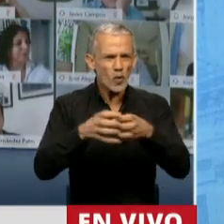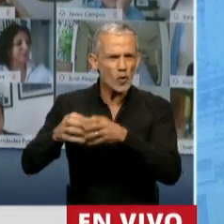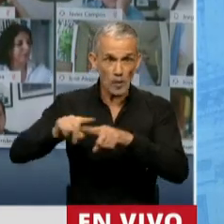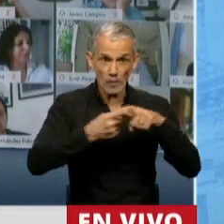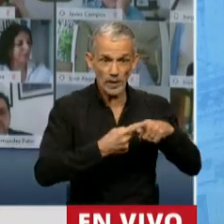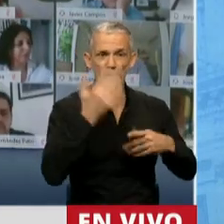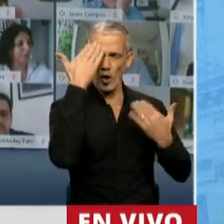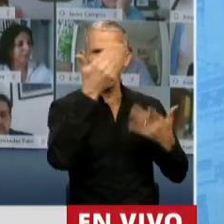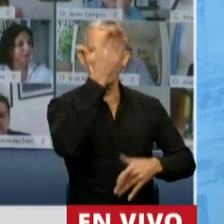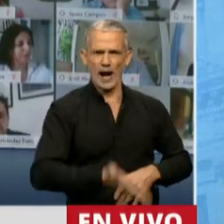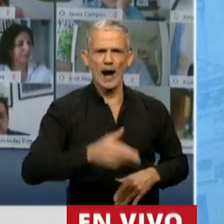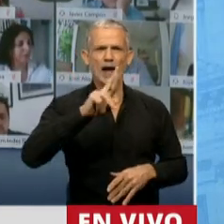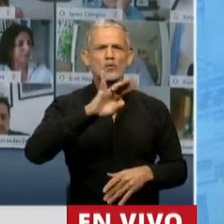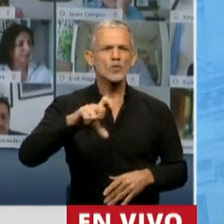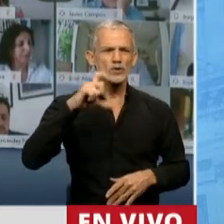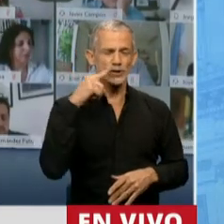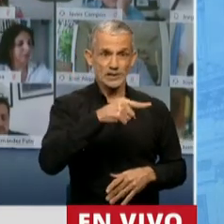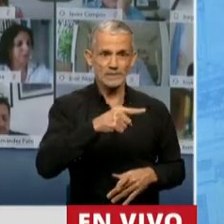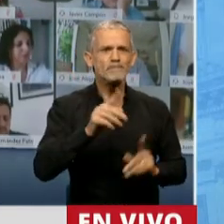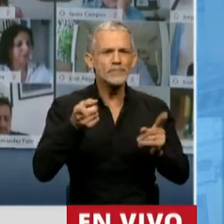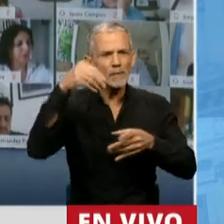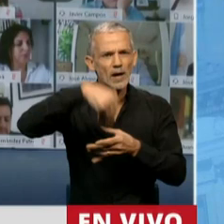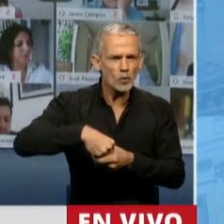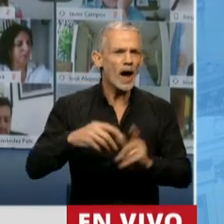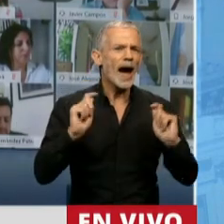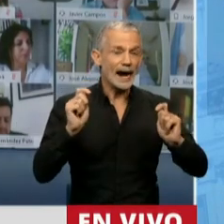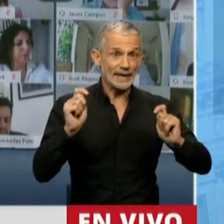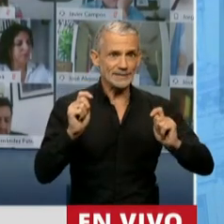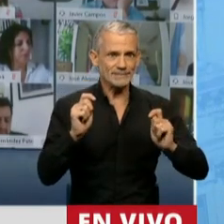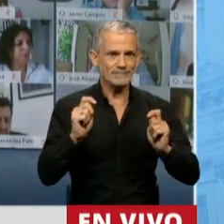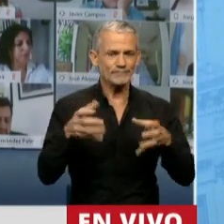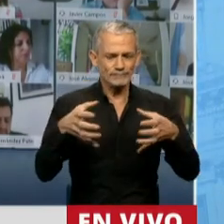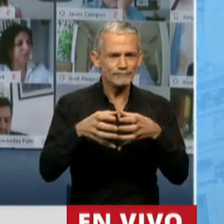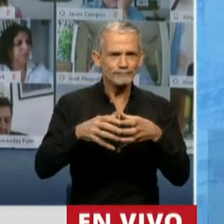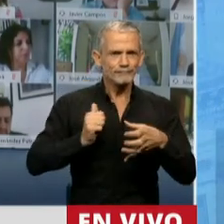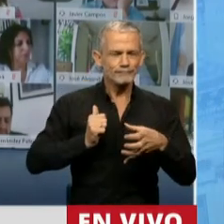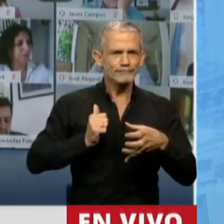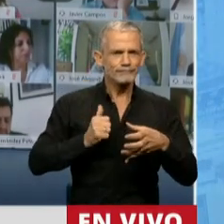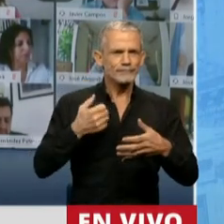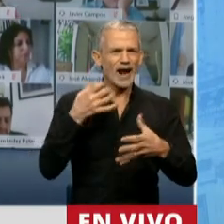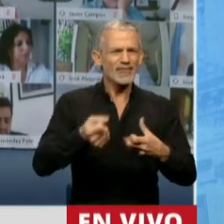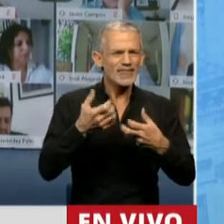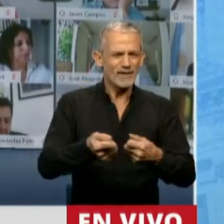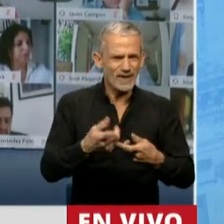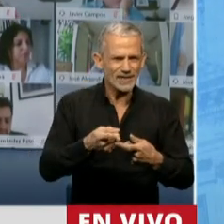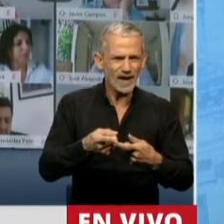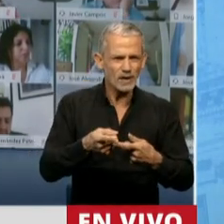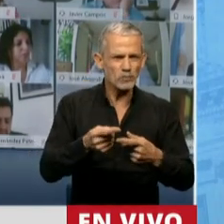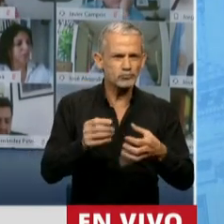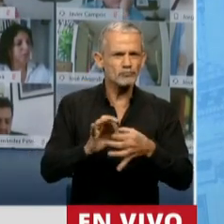políticas, incluyendo a nuestras fuerzas republicanas, a las que